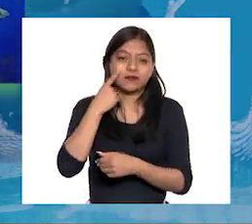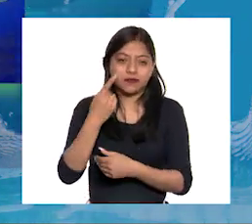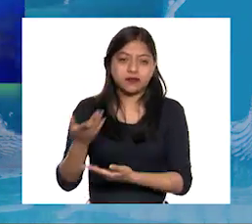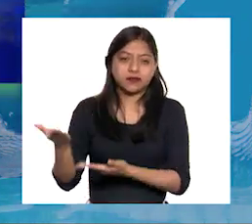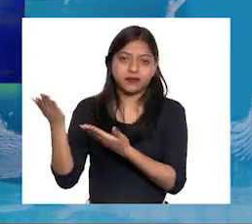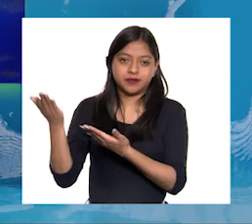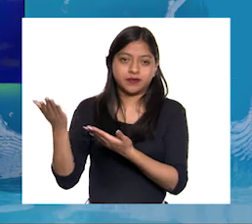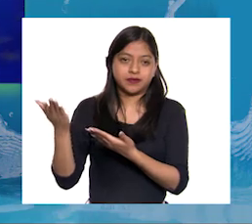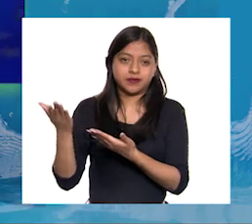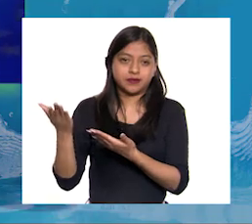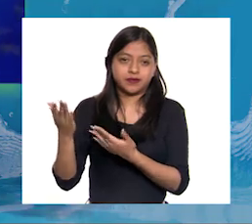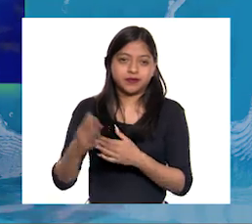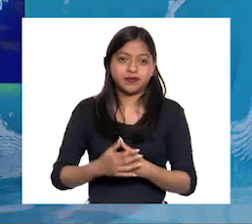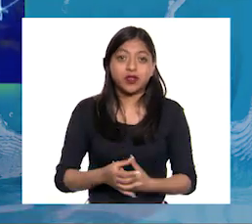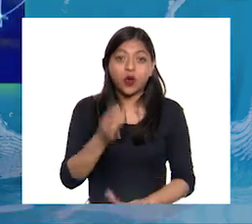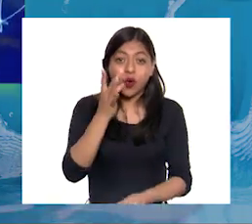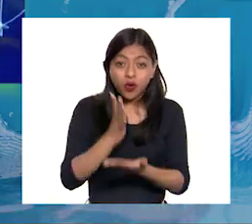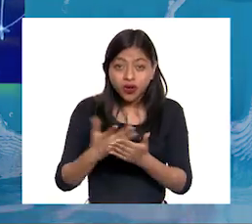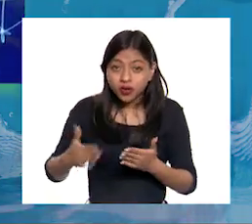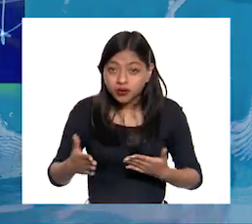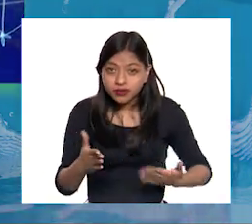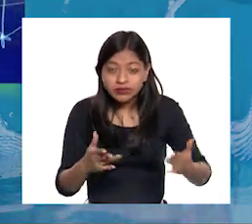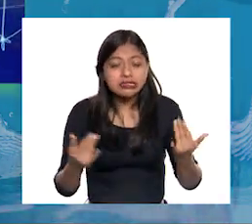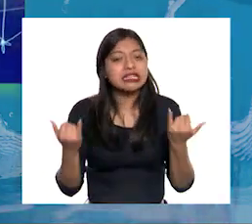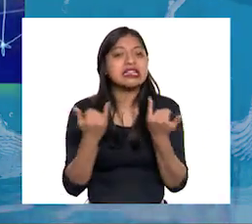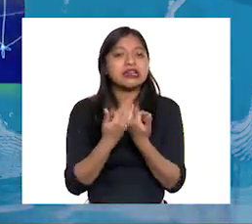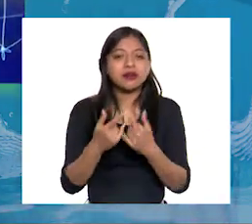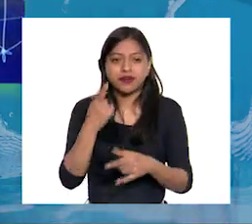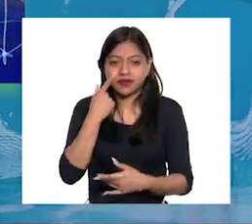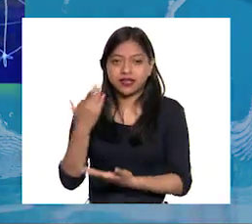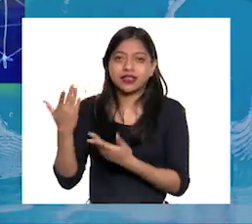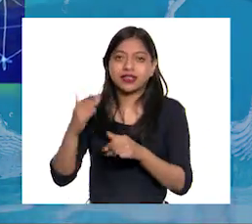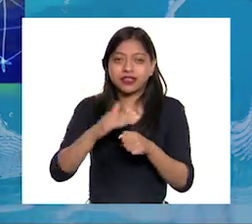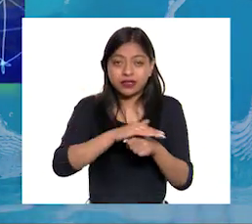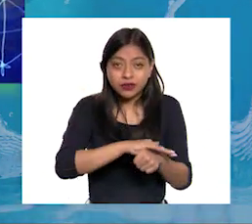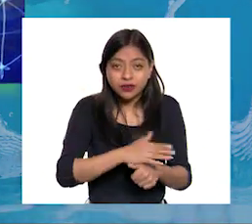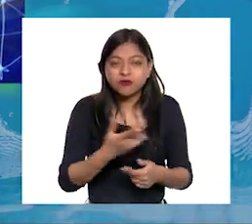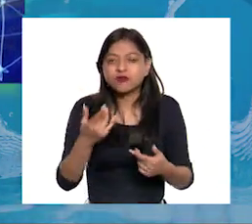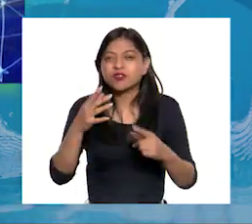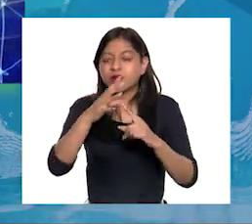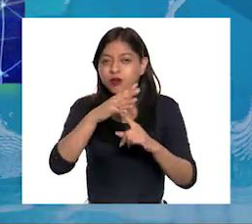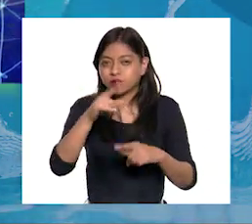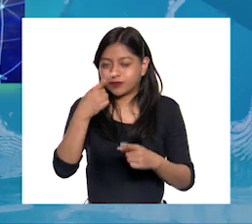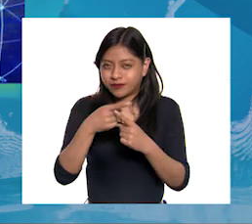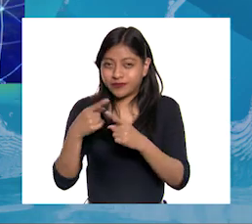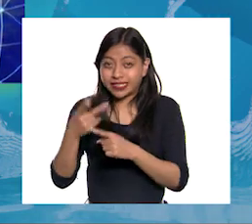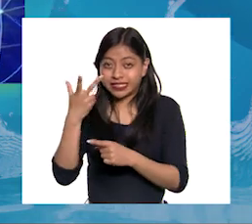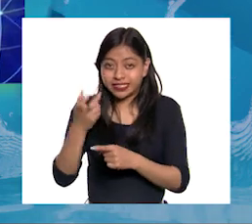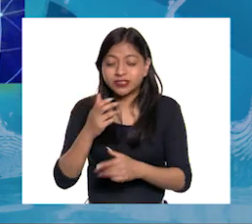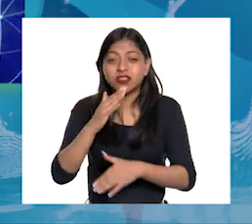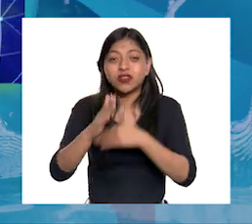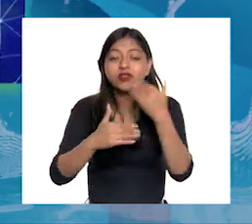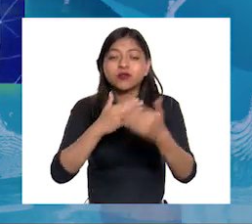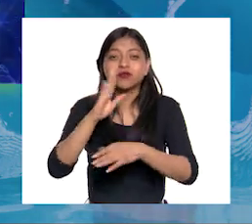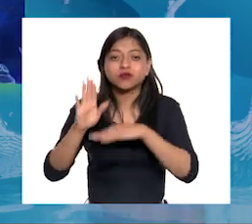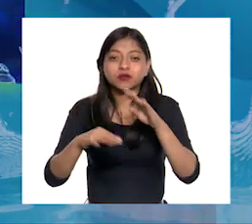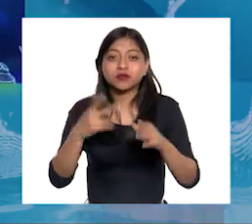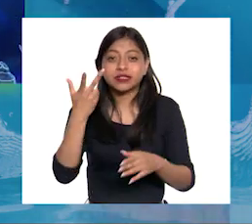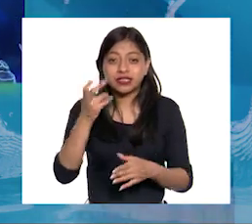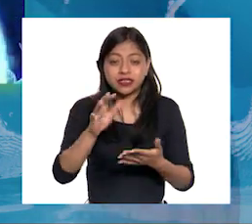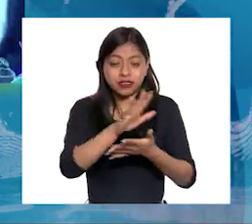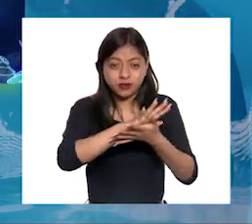capturan otras especies Y al quedar atrapadas en ellas, mueren enredadas Además, el arrastre de las redes